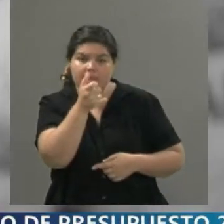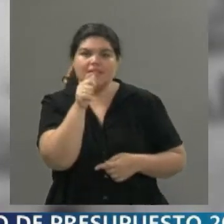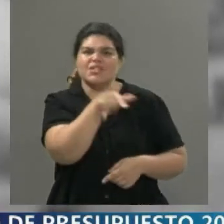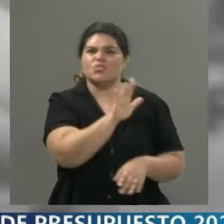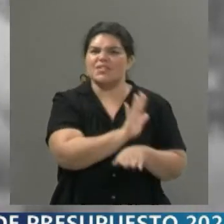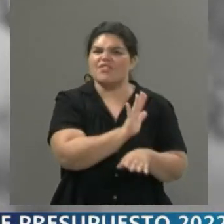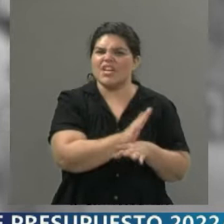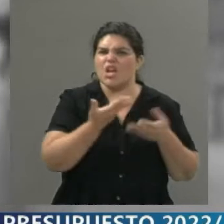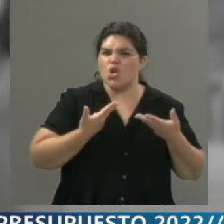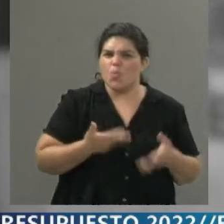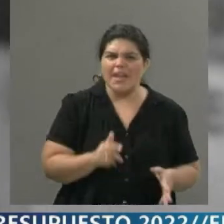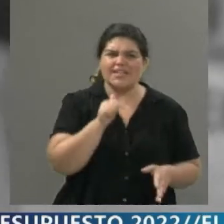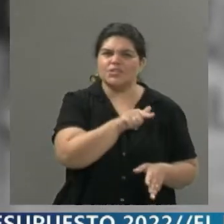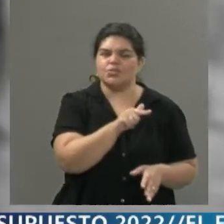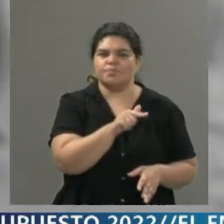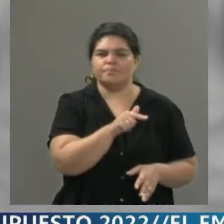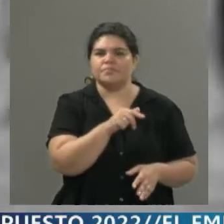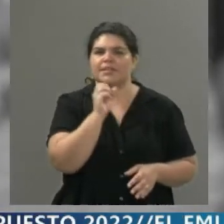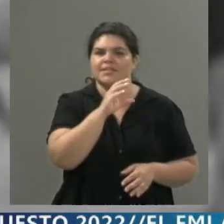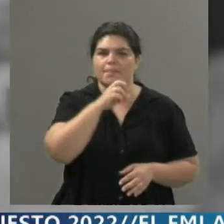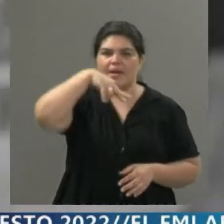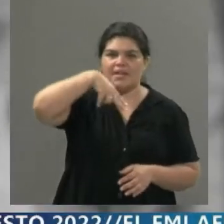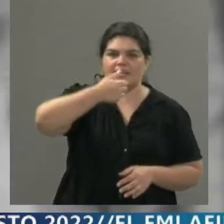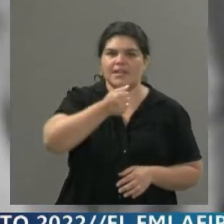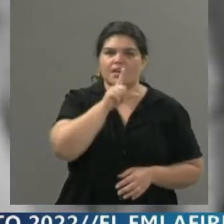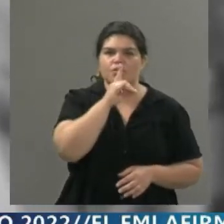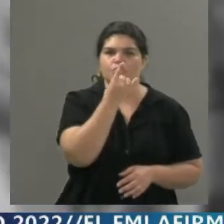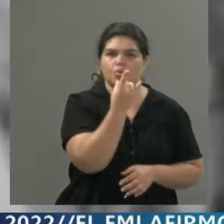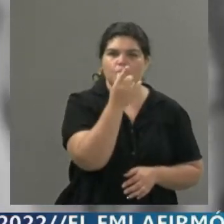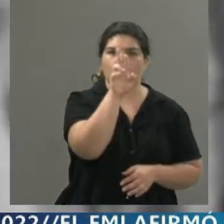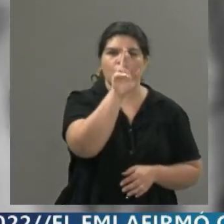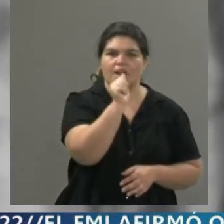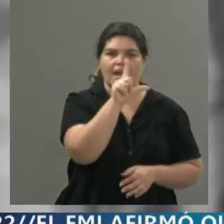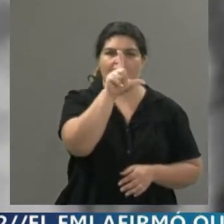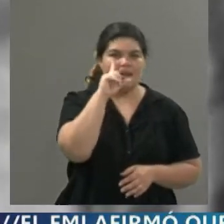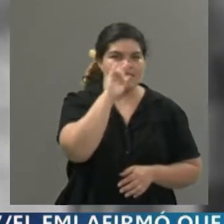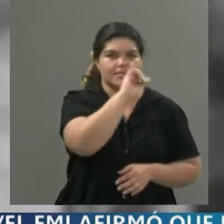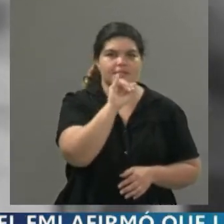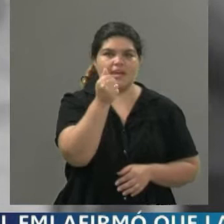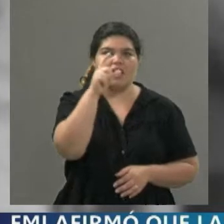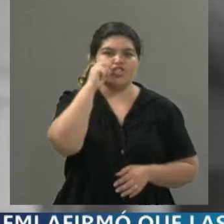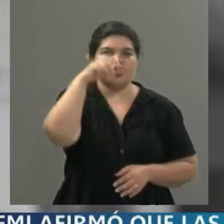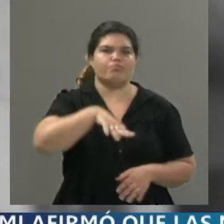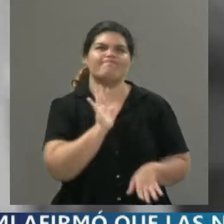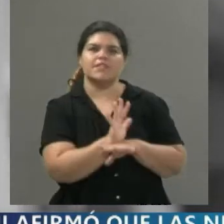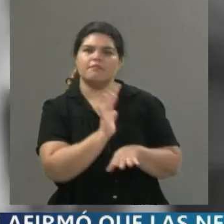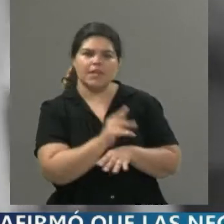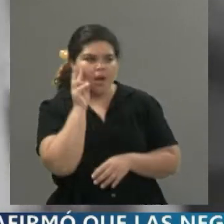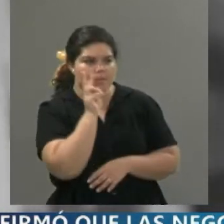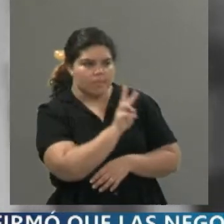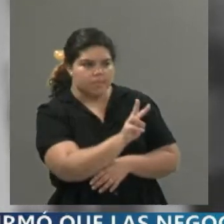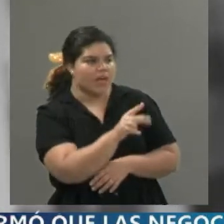que son la naturalización y la visibilización. Entonces, para eso también